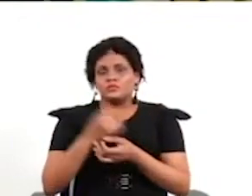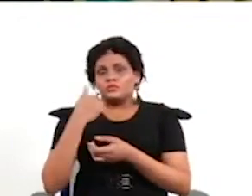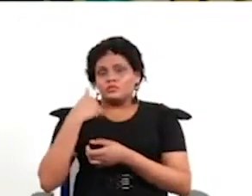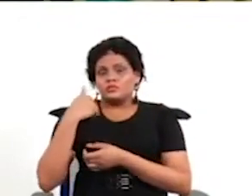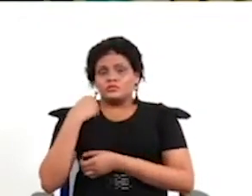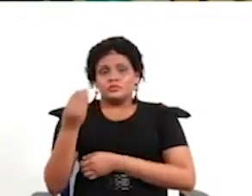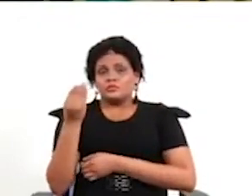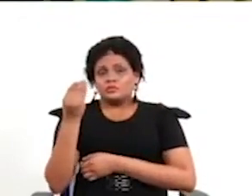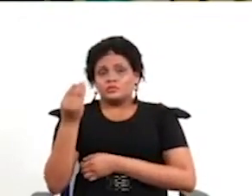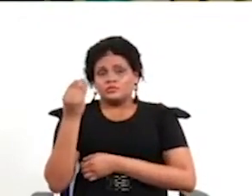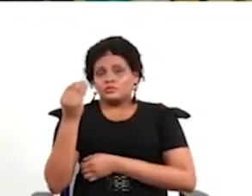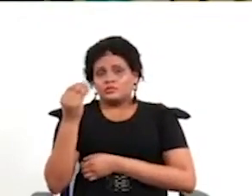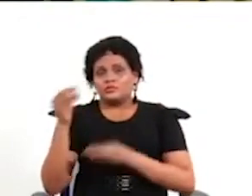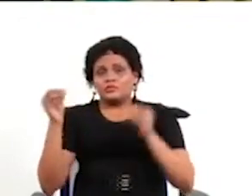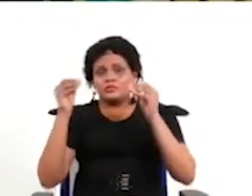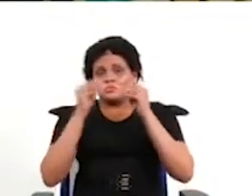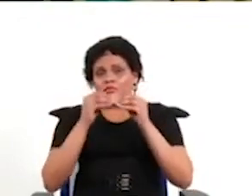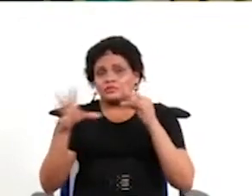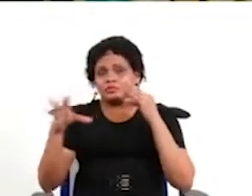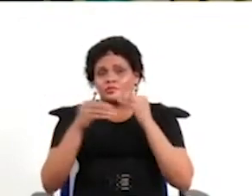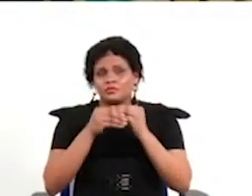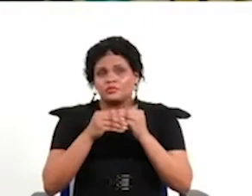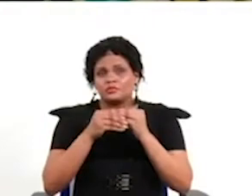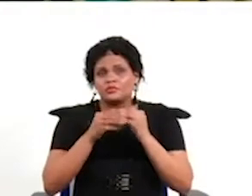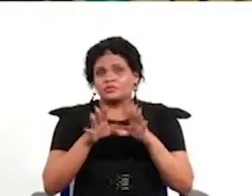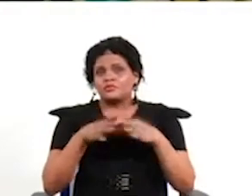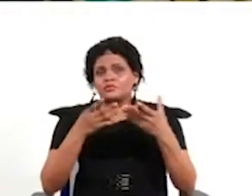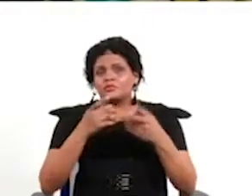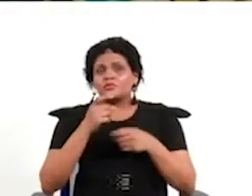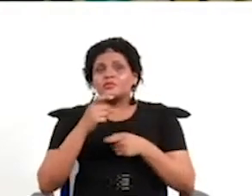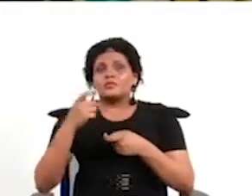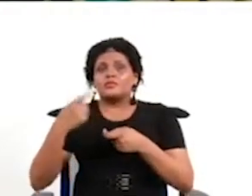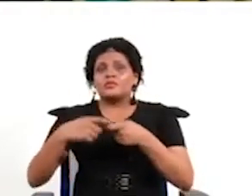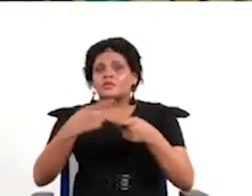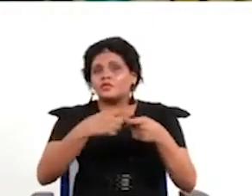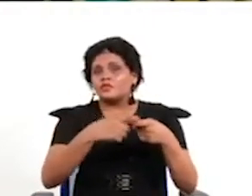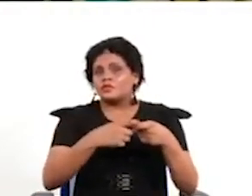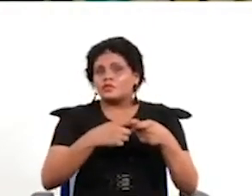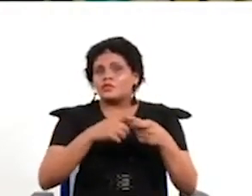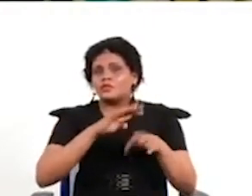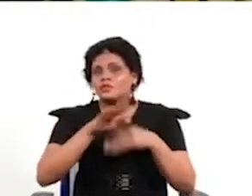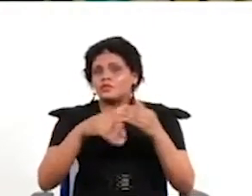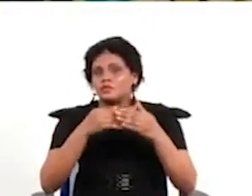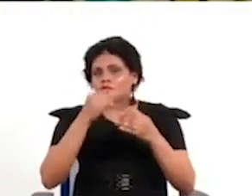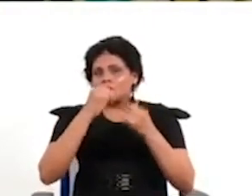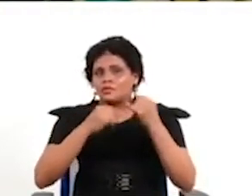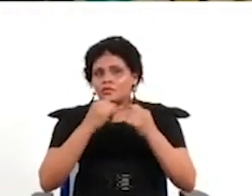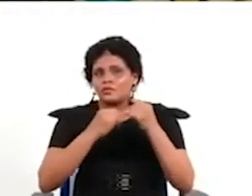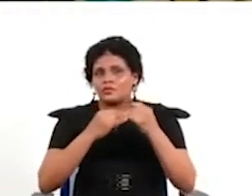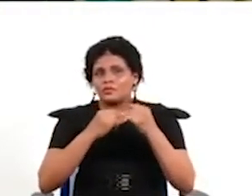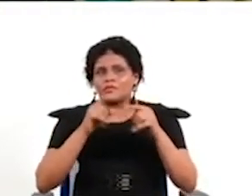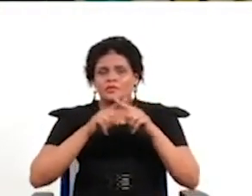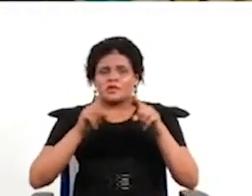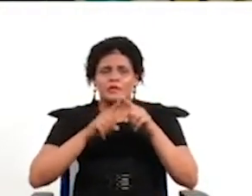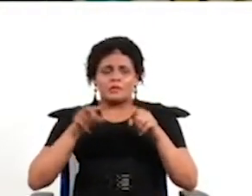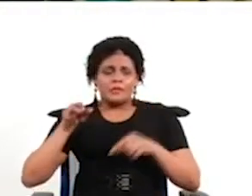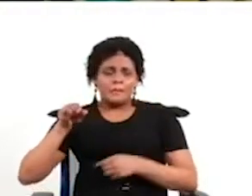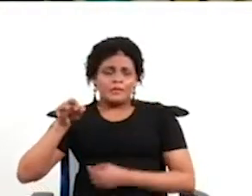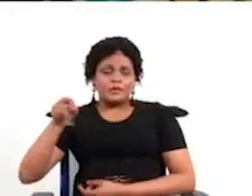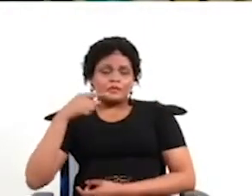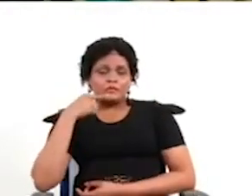mucho más frecuente es el ratificatorio del texto final y esto mis colegas